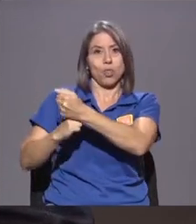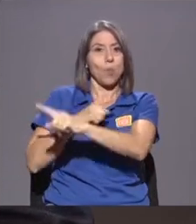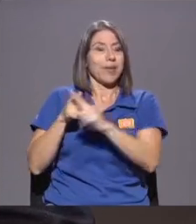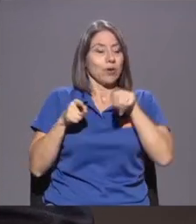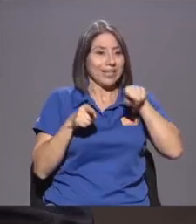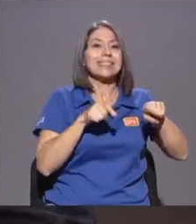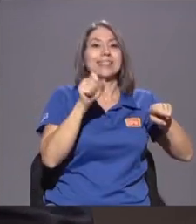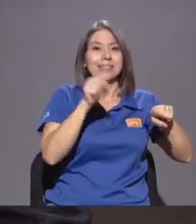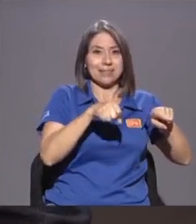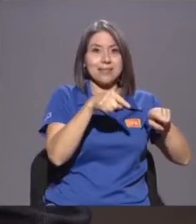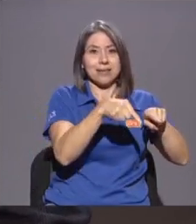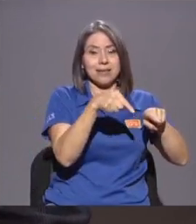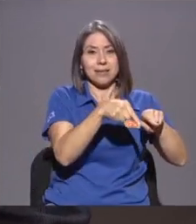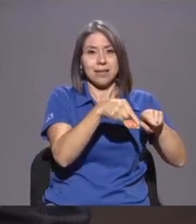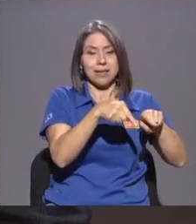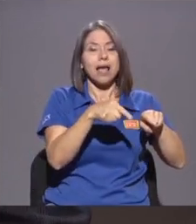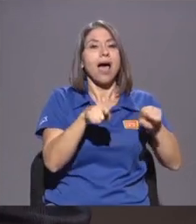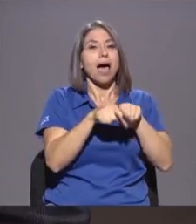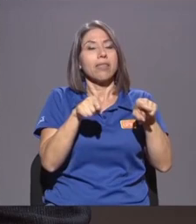ser Una